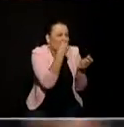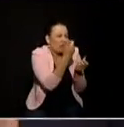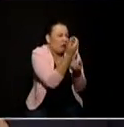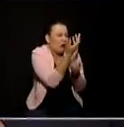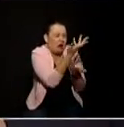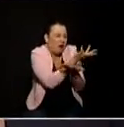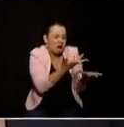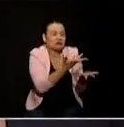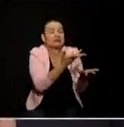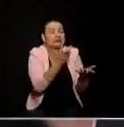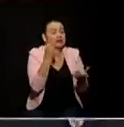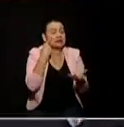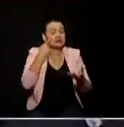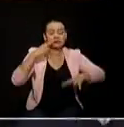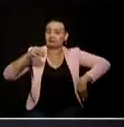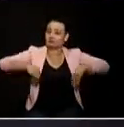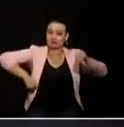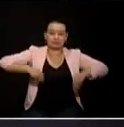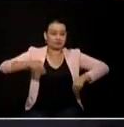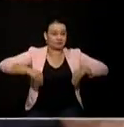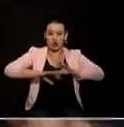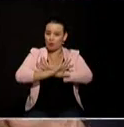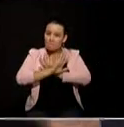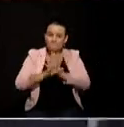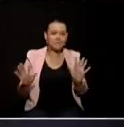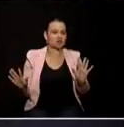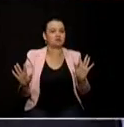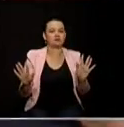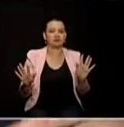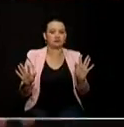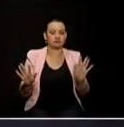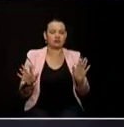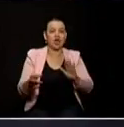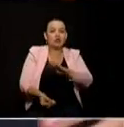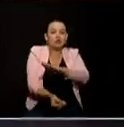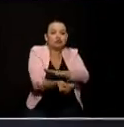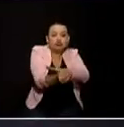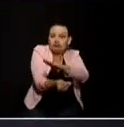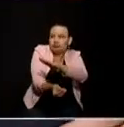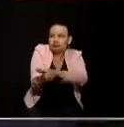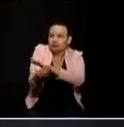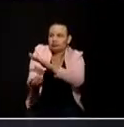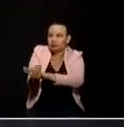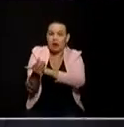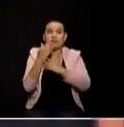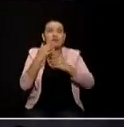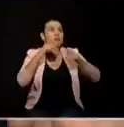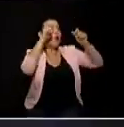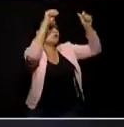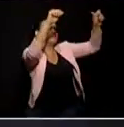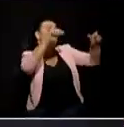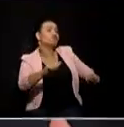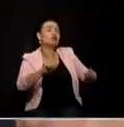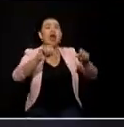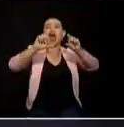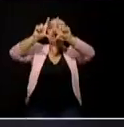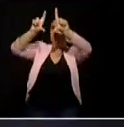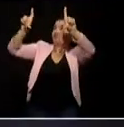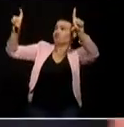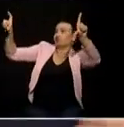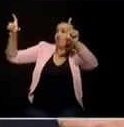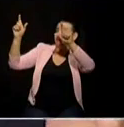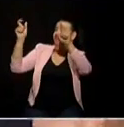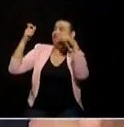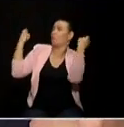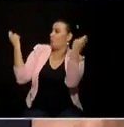puerta a la corrupción quienes están llenando antioquia de camisetas de afiches de vallas de publicidad de